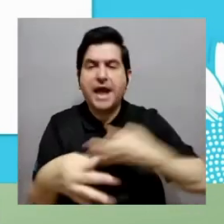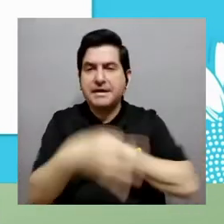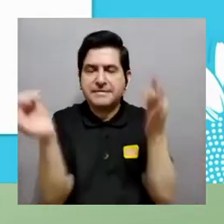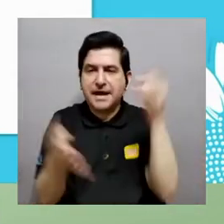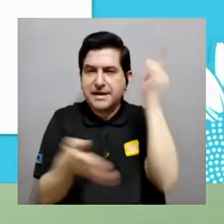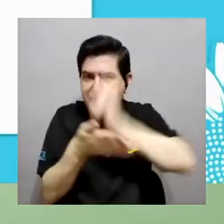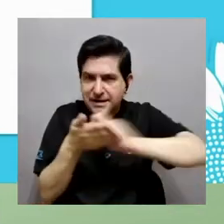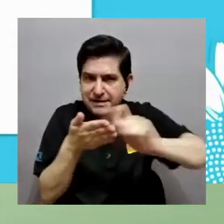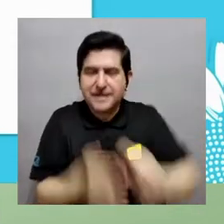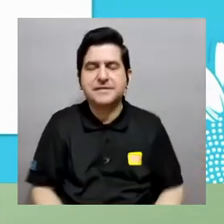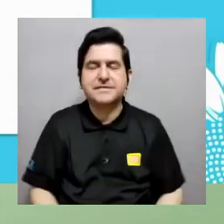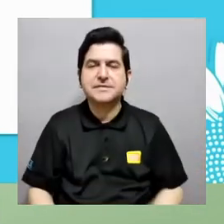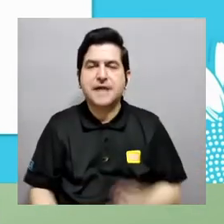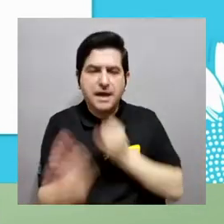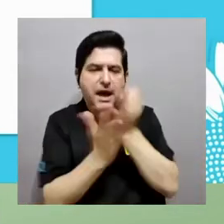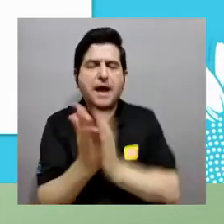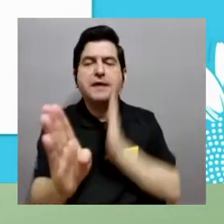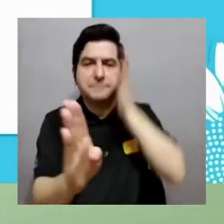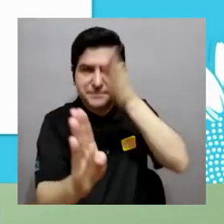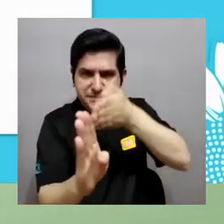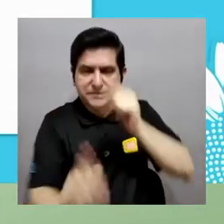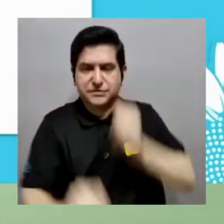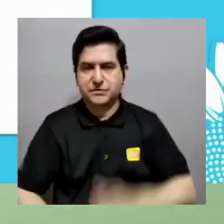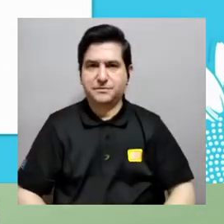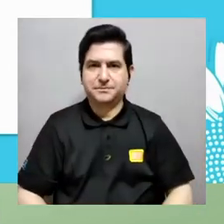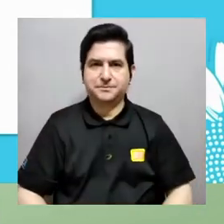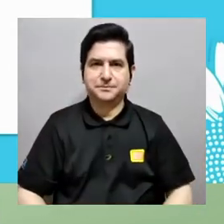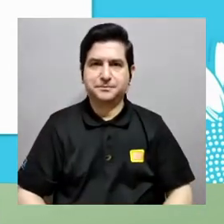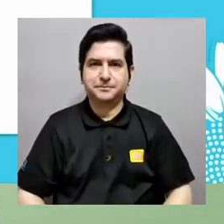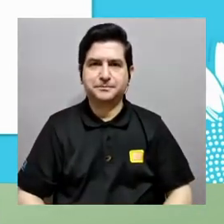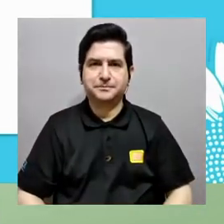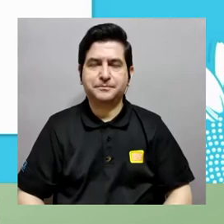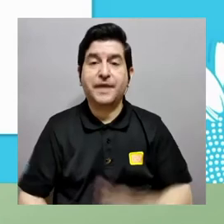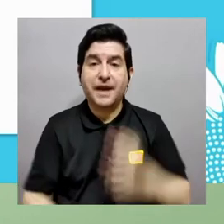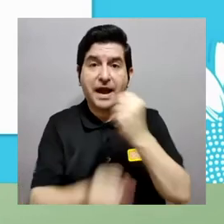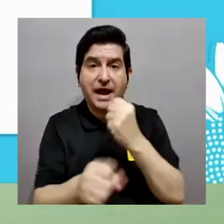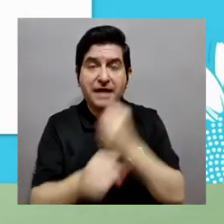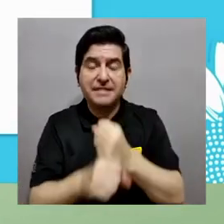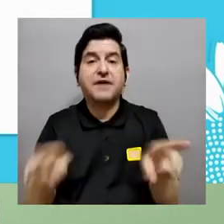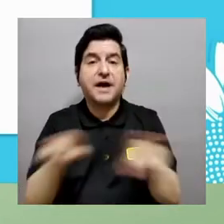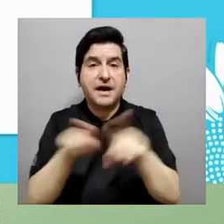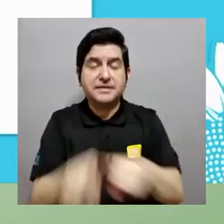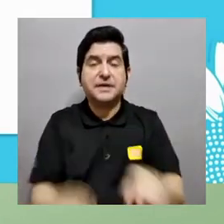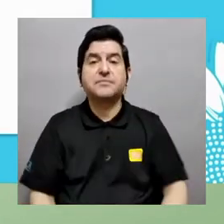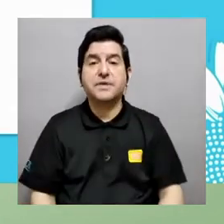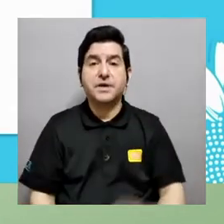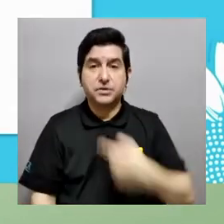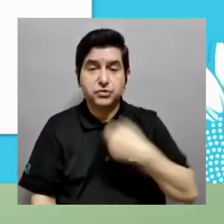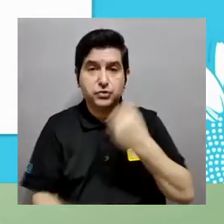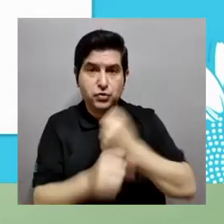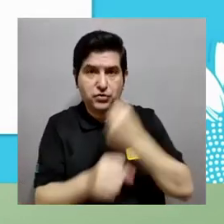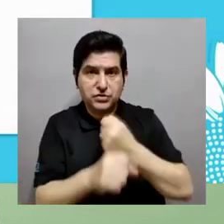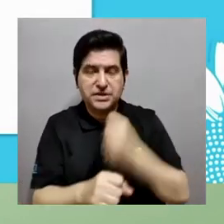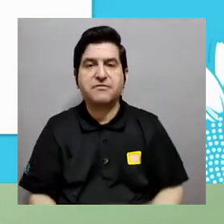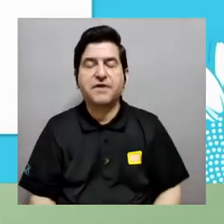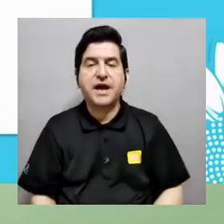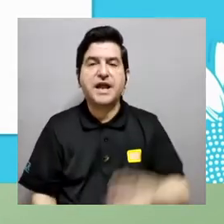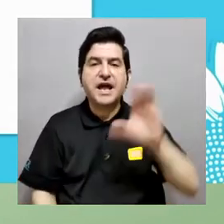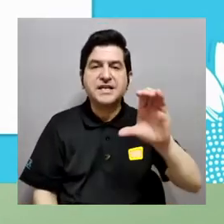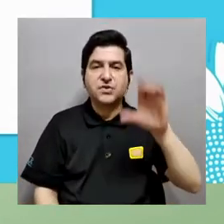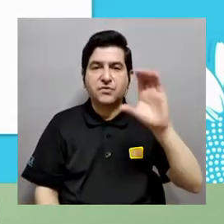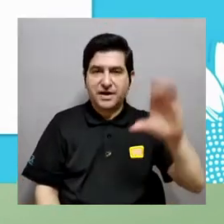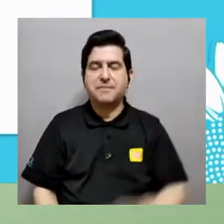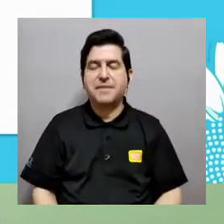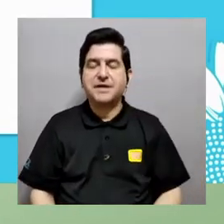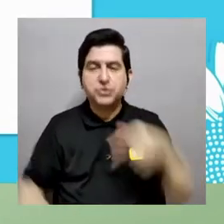pues ahora la podemos hacer y no solo eso capacitaciones talleres tesis y proyectos de investigación directamente luego al